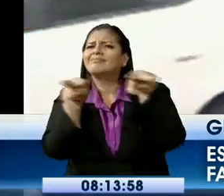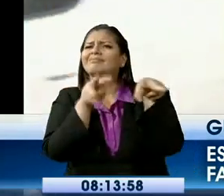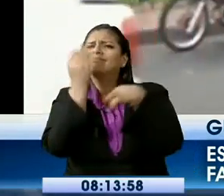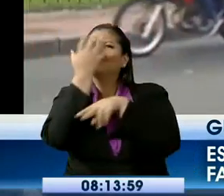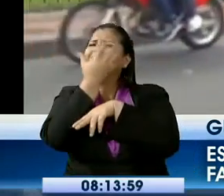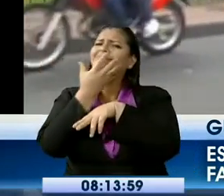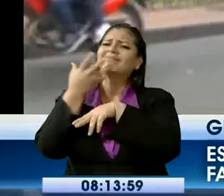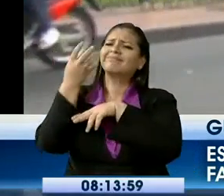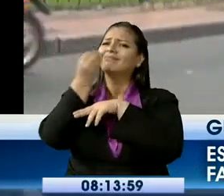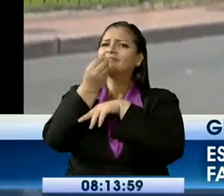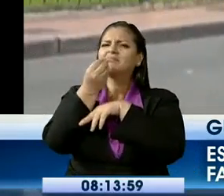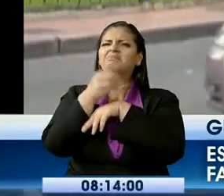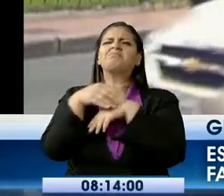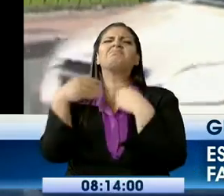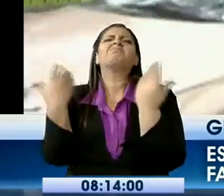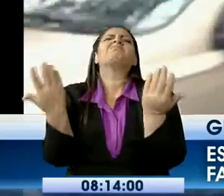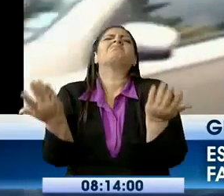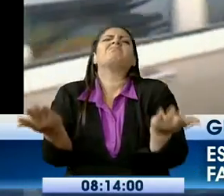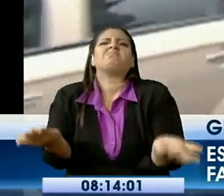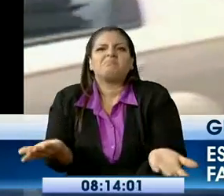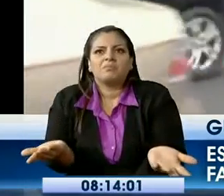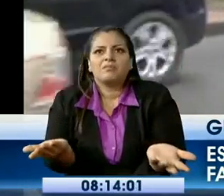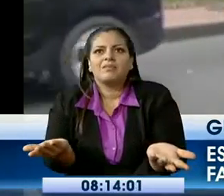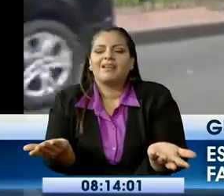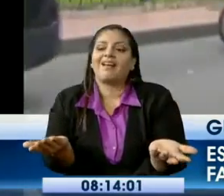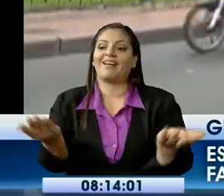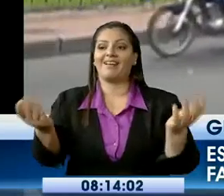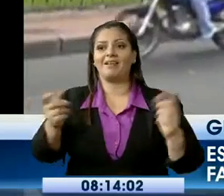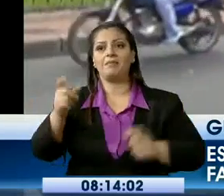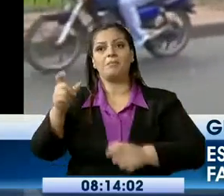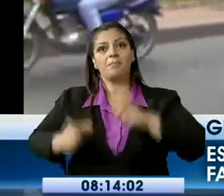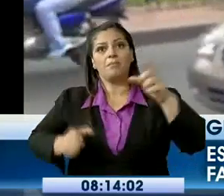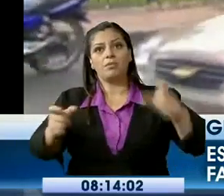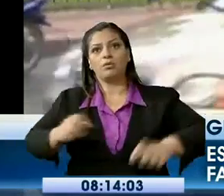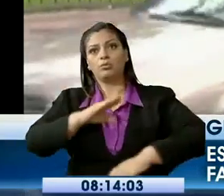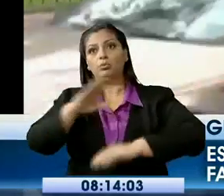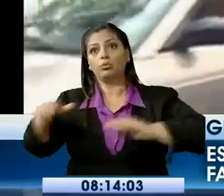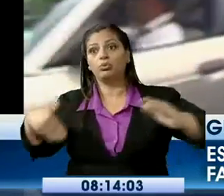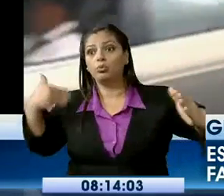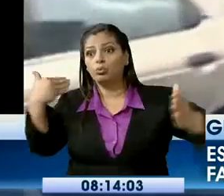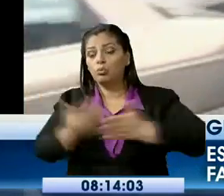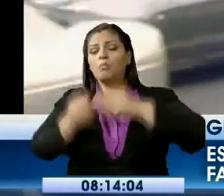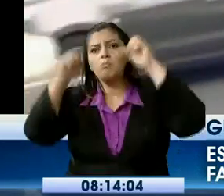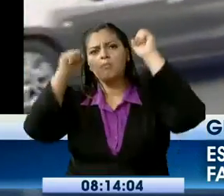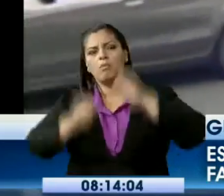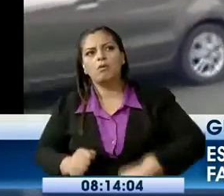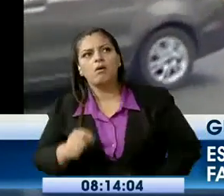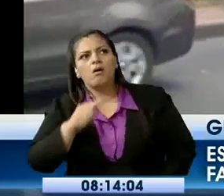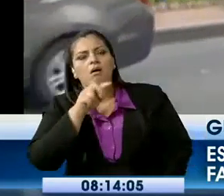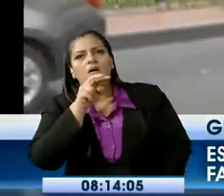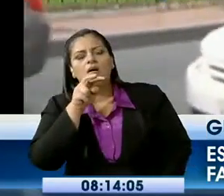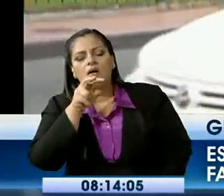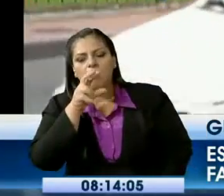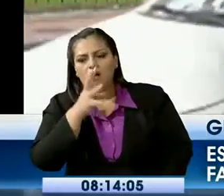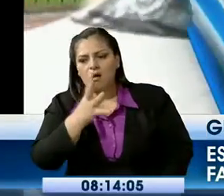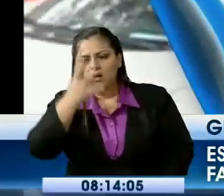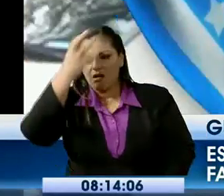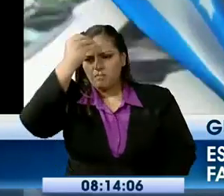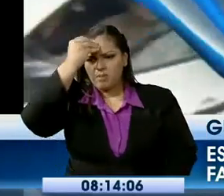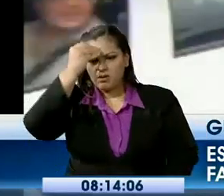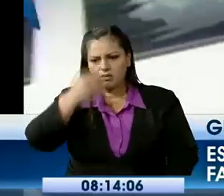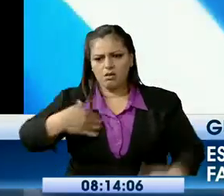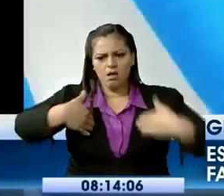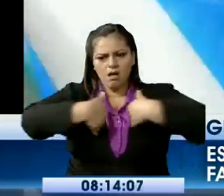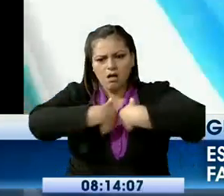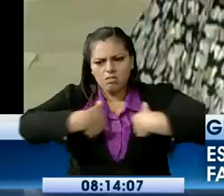esculturas tienen un propósito y es el de generar conciencia ambiental, que se valore y se respete la flor y fauna del puerto principal.